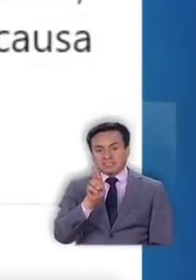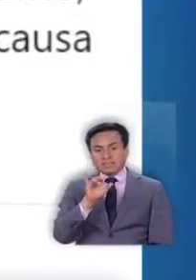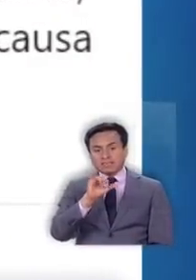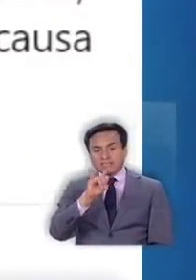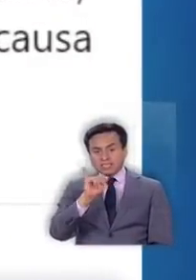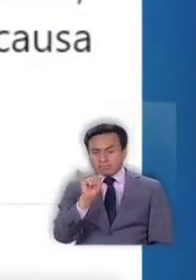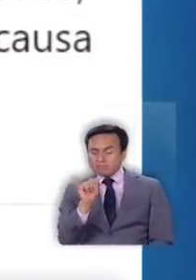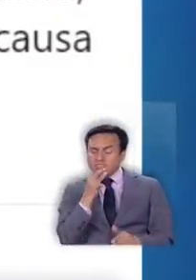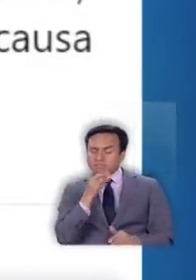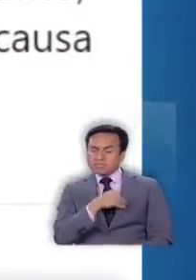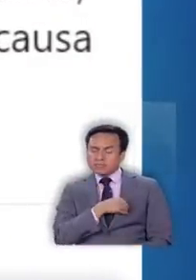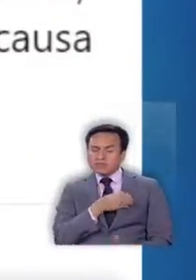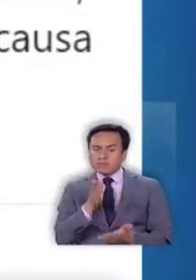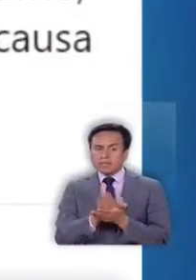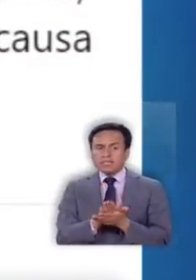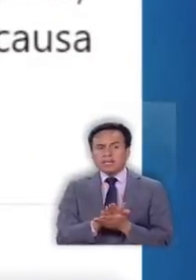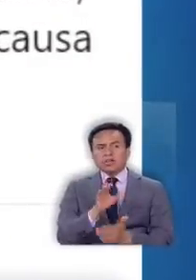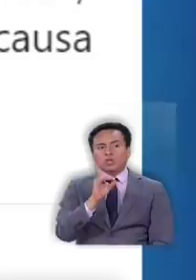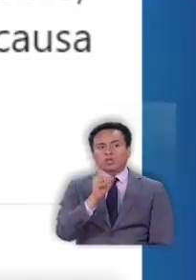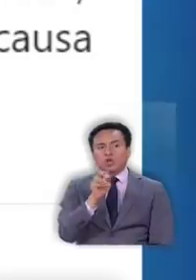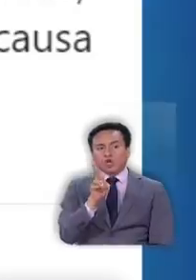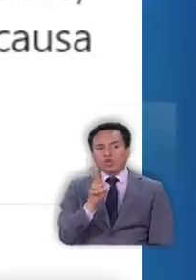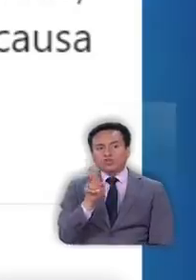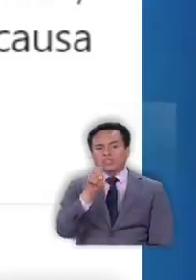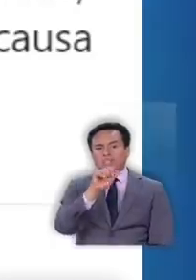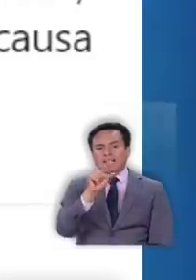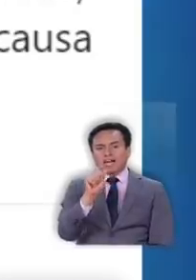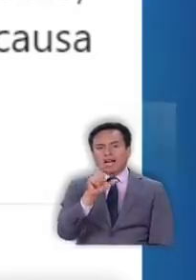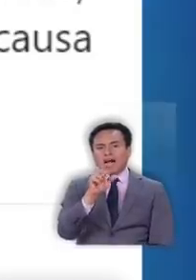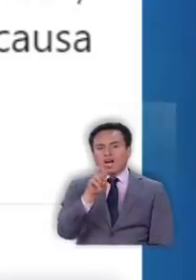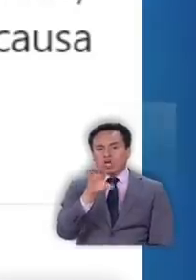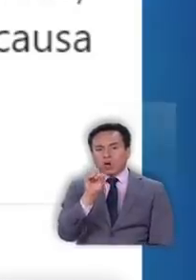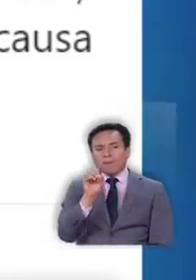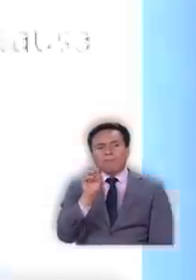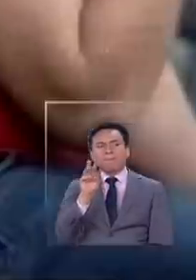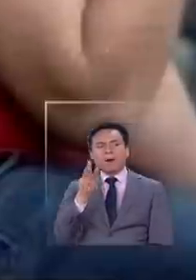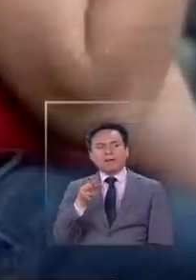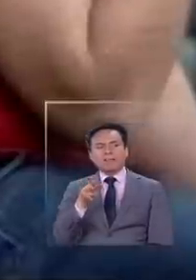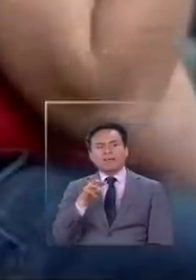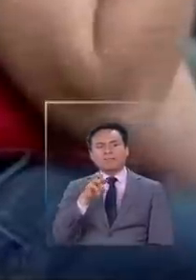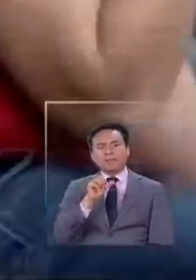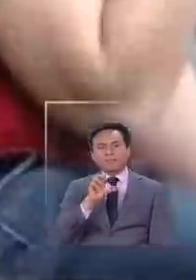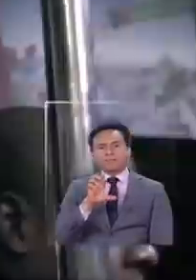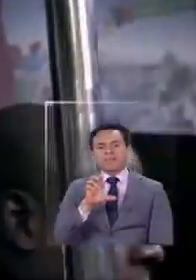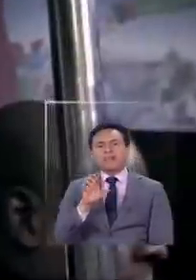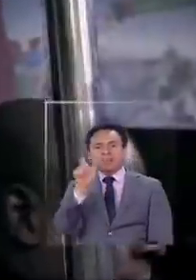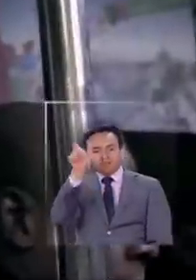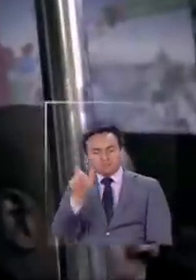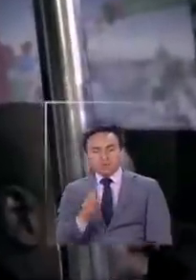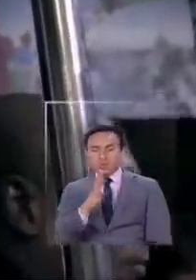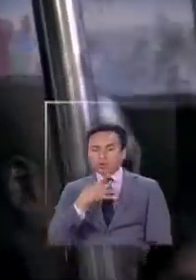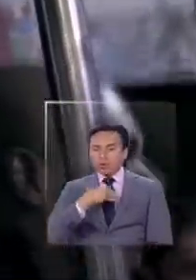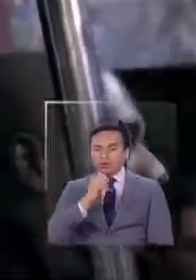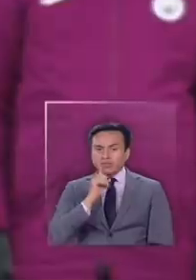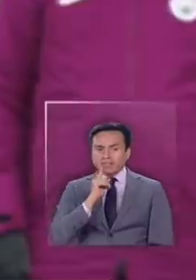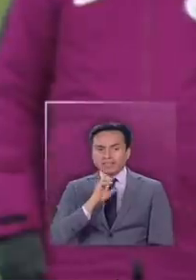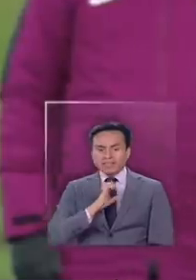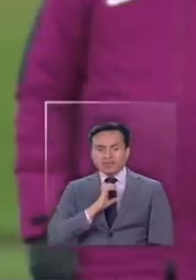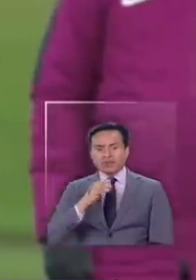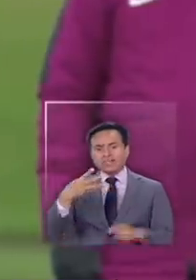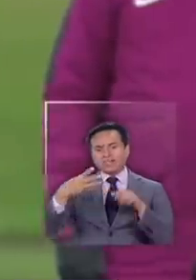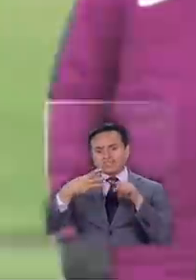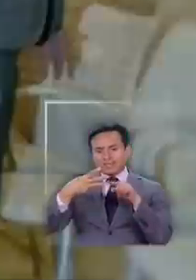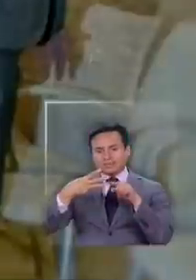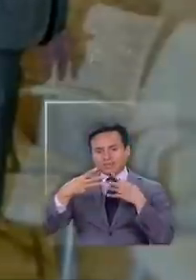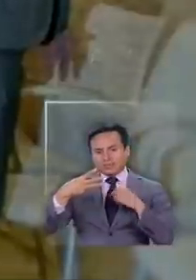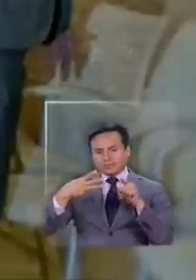comunicar el fallecimiento de Doña Dolores Salas Carrió madre de Pep Guardiola la madre de Pep tuvo cuatro hijos siendo el técnico el tercero de la